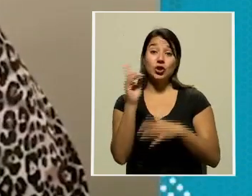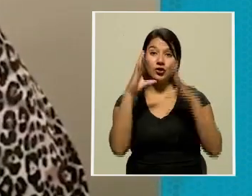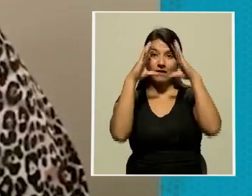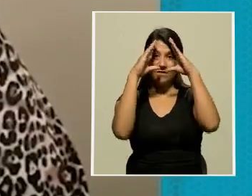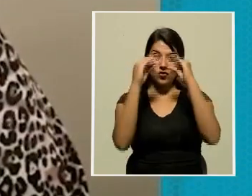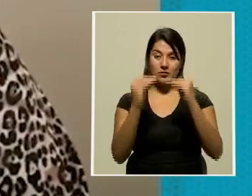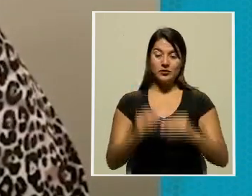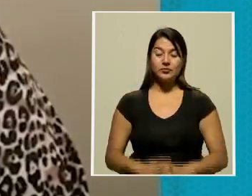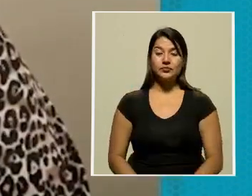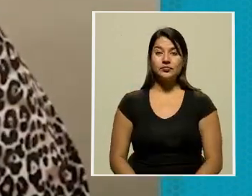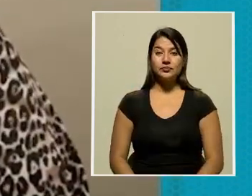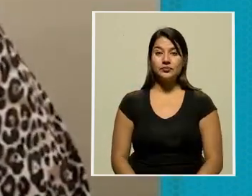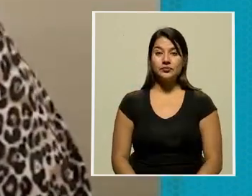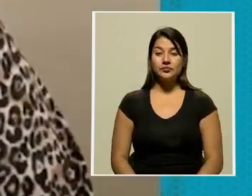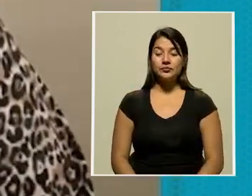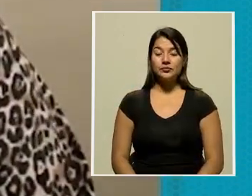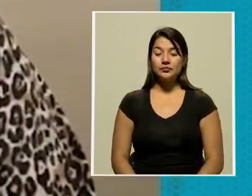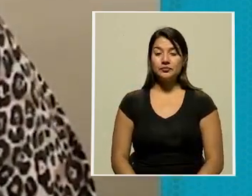el día de hoy.